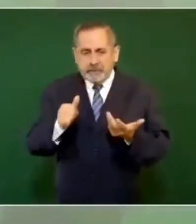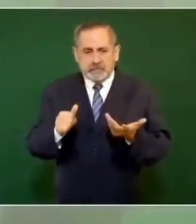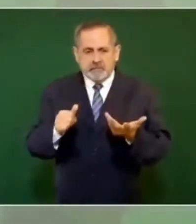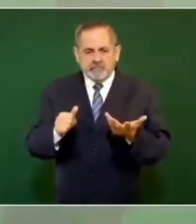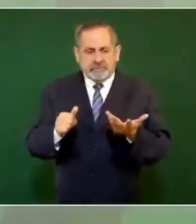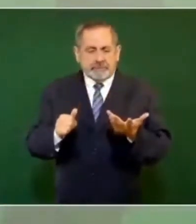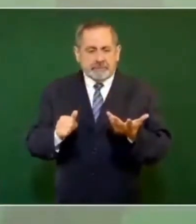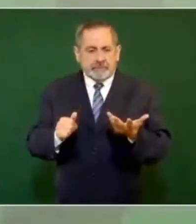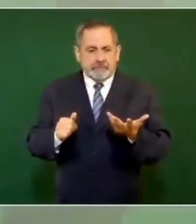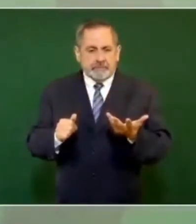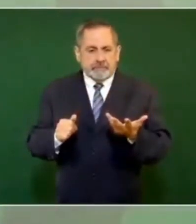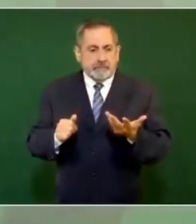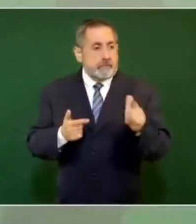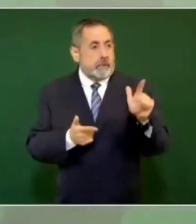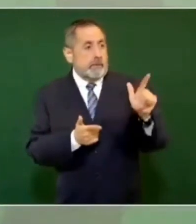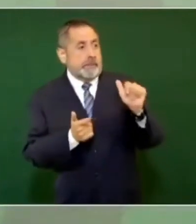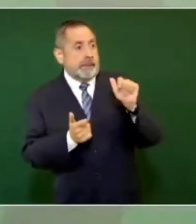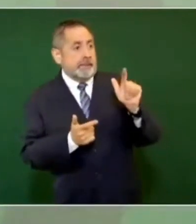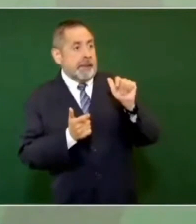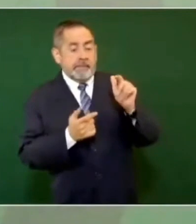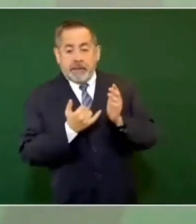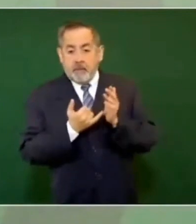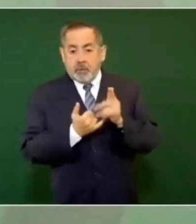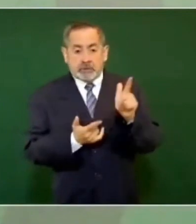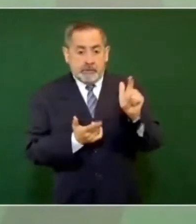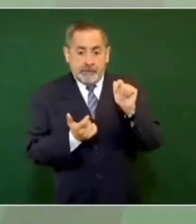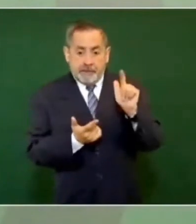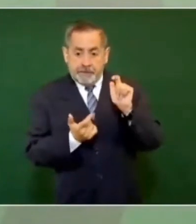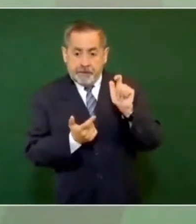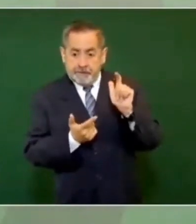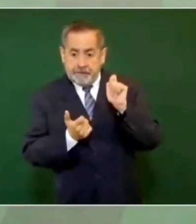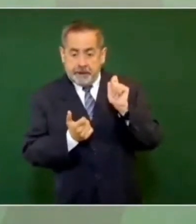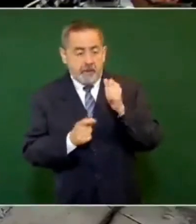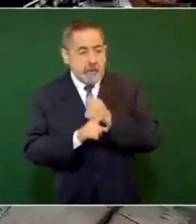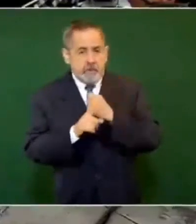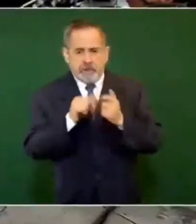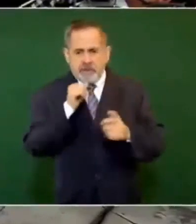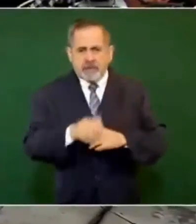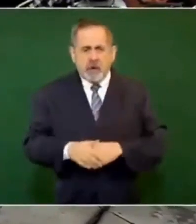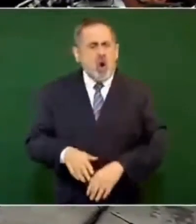la recaudación de impuestos. En cinco años, ¿cuánto han...?